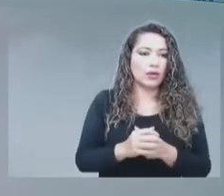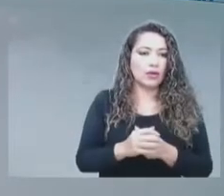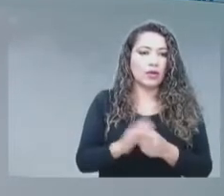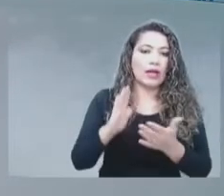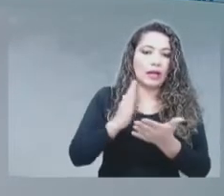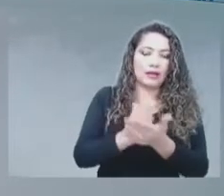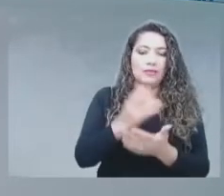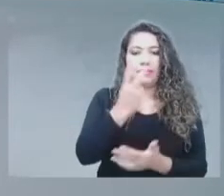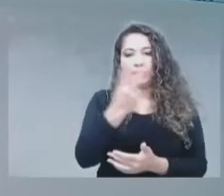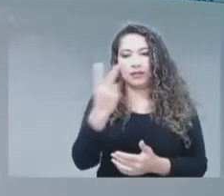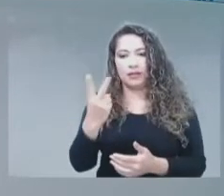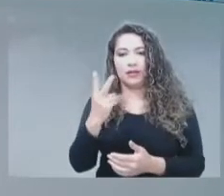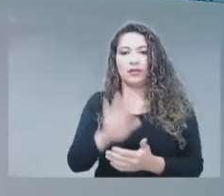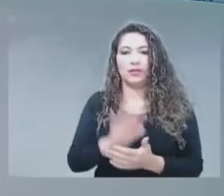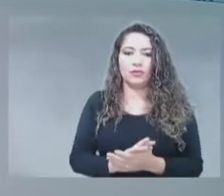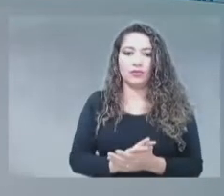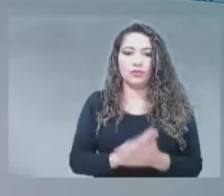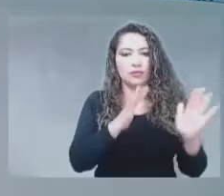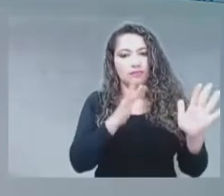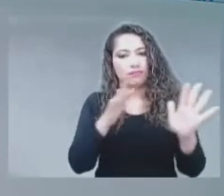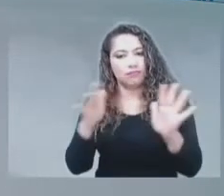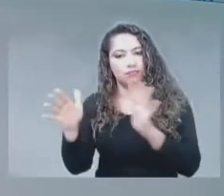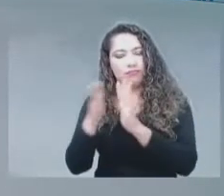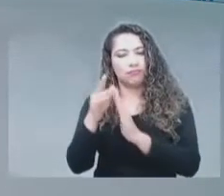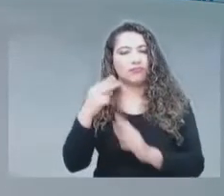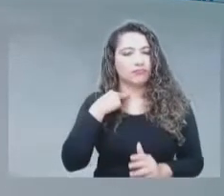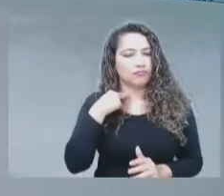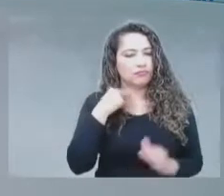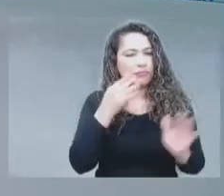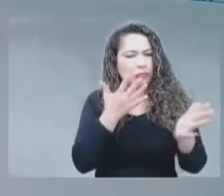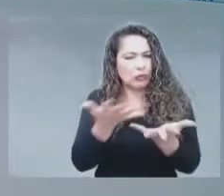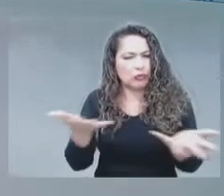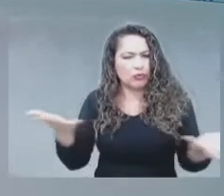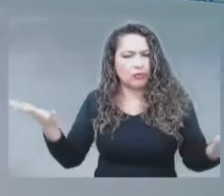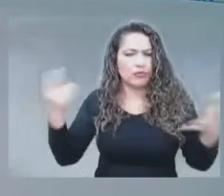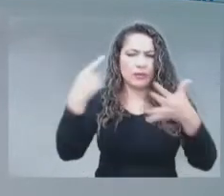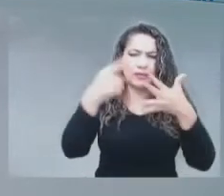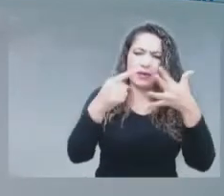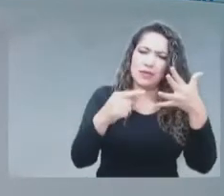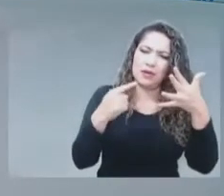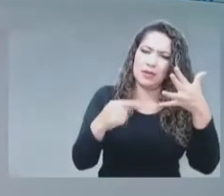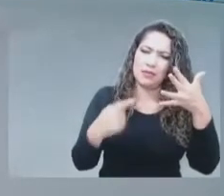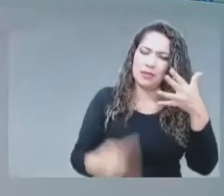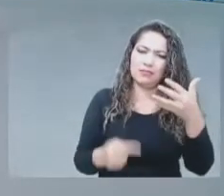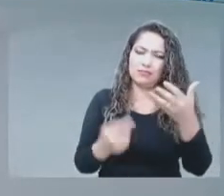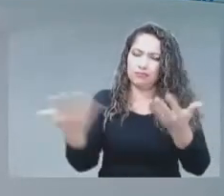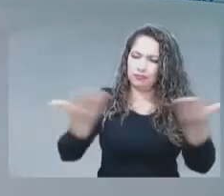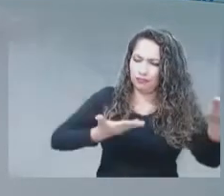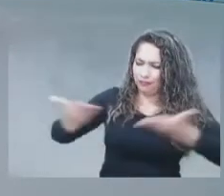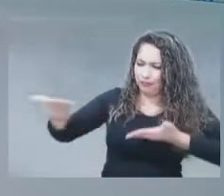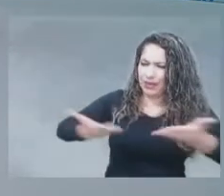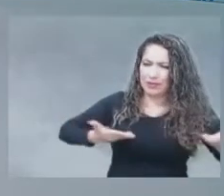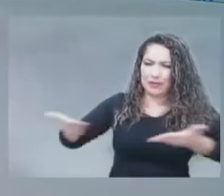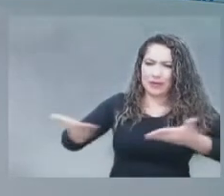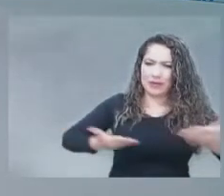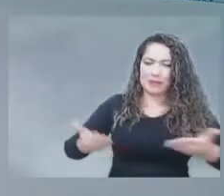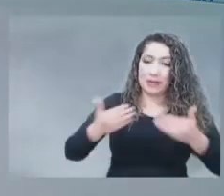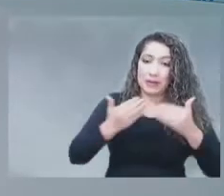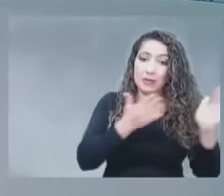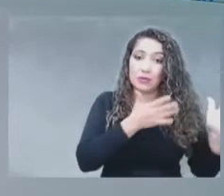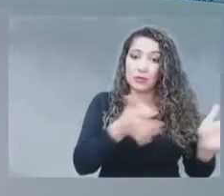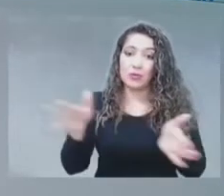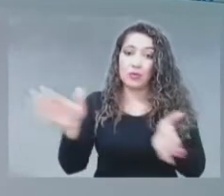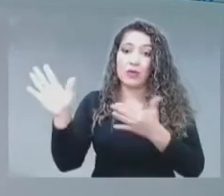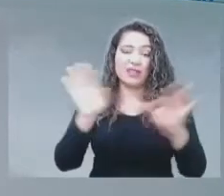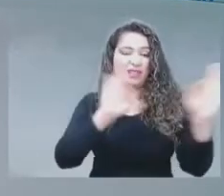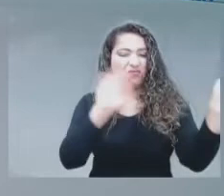Recibimos muchos, muchos, muchos documentos que estamos procesando y estimamos que ese plan maestro lo tengamos ya totalmente